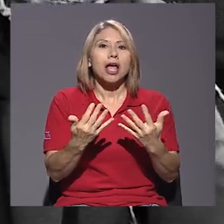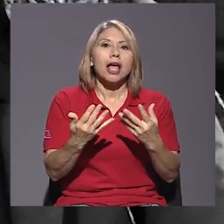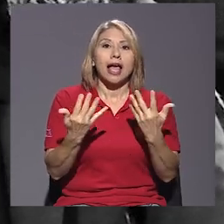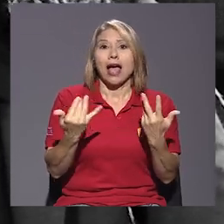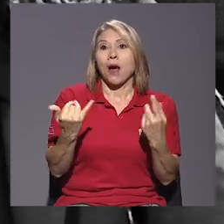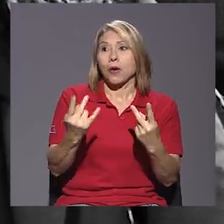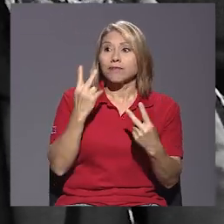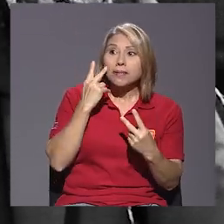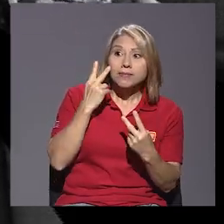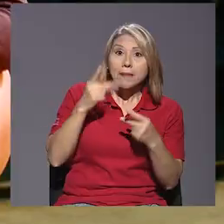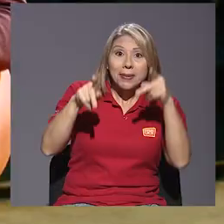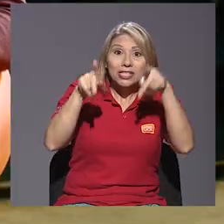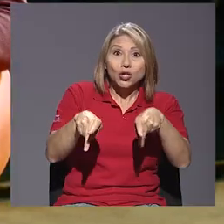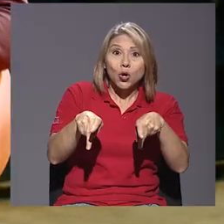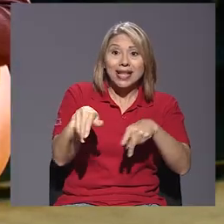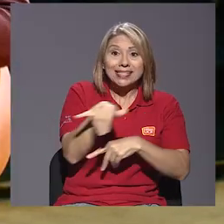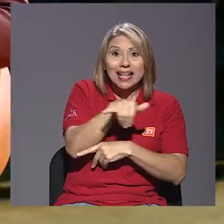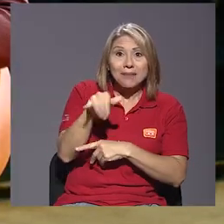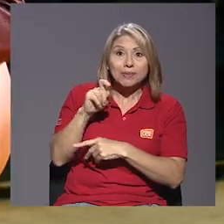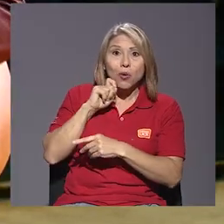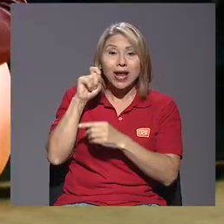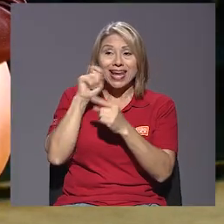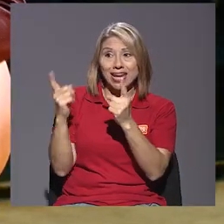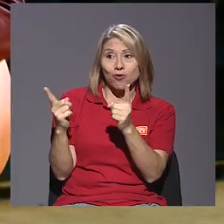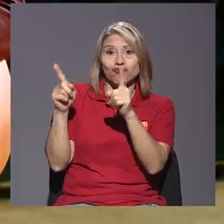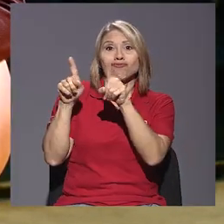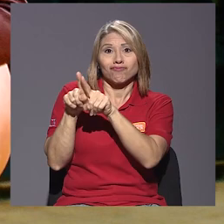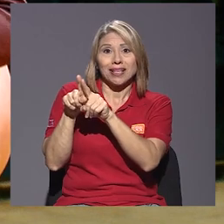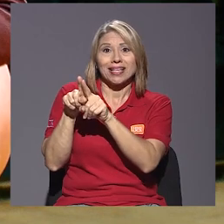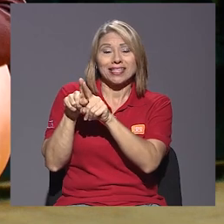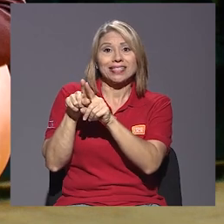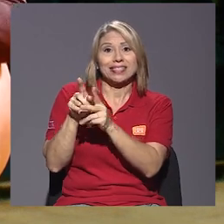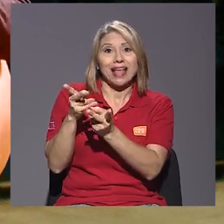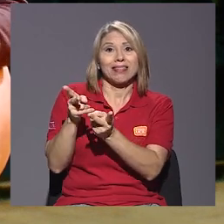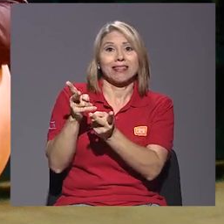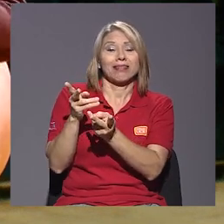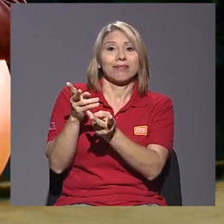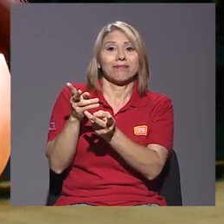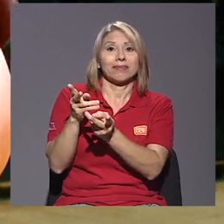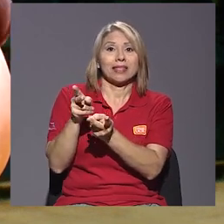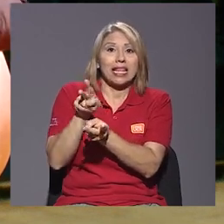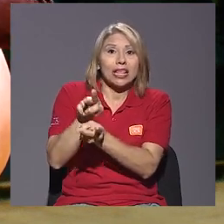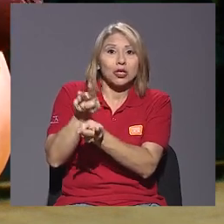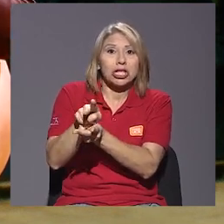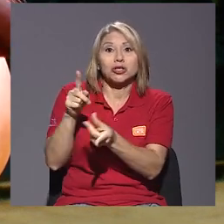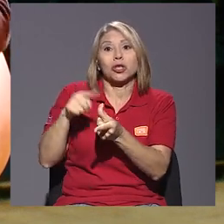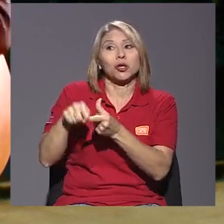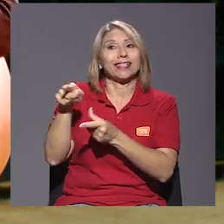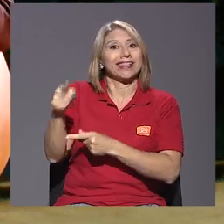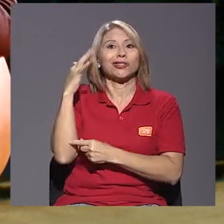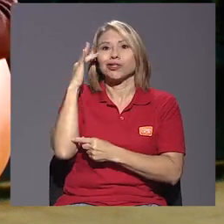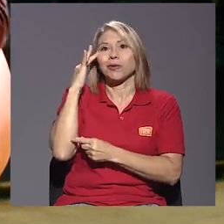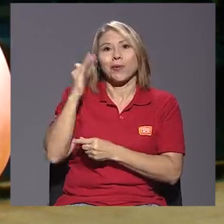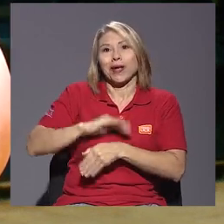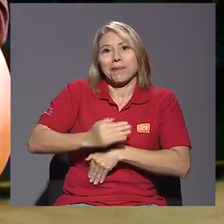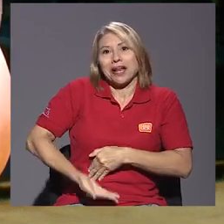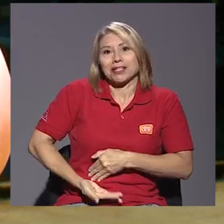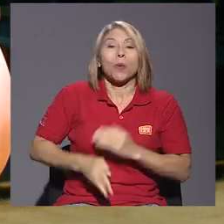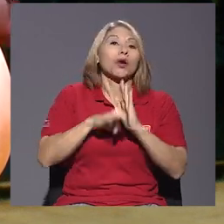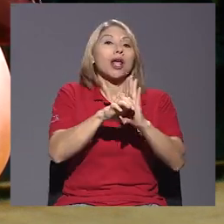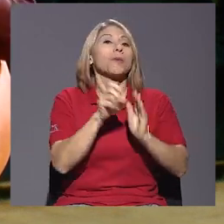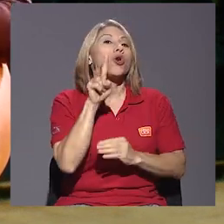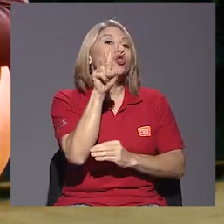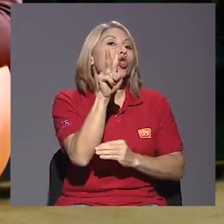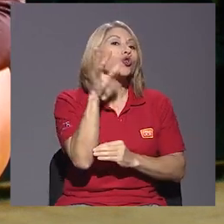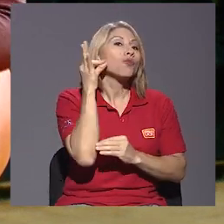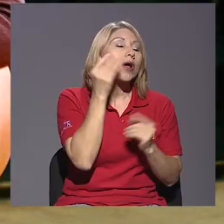teniendo sexo, que el embarazo tal vez no es una preocupación, ¿verdad? Si dos mujeres están teniendo sexo, si dos hombres